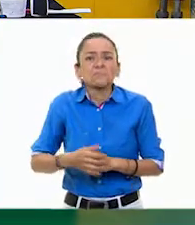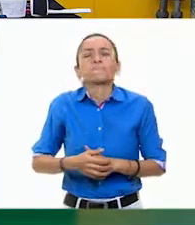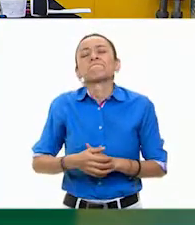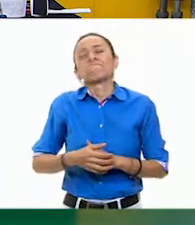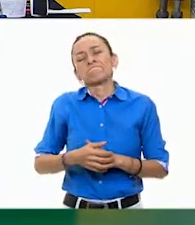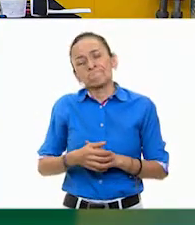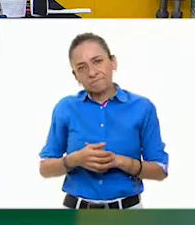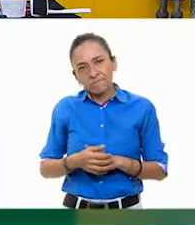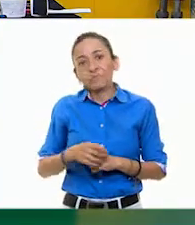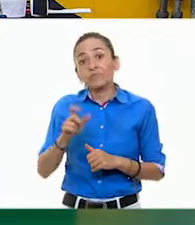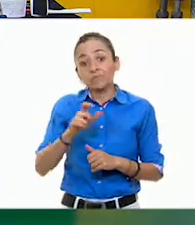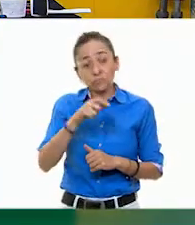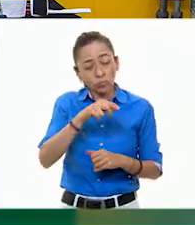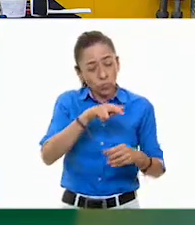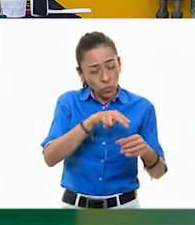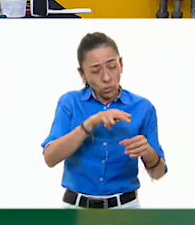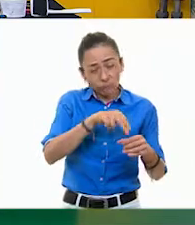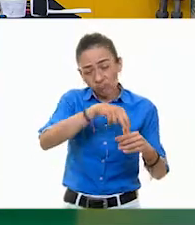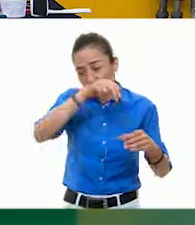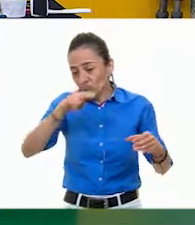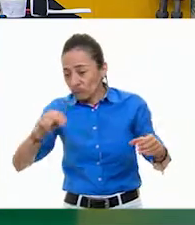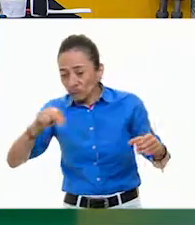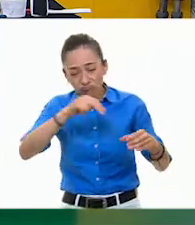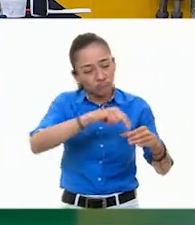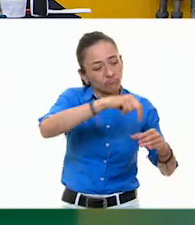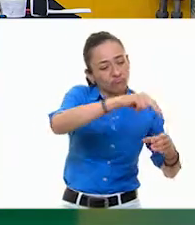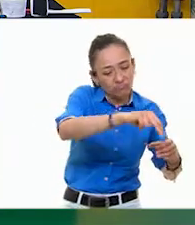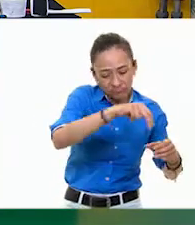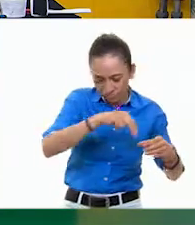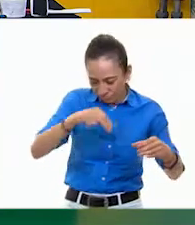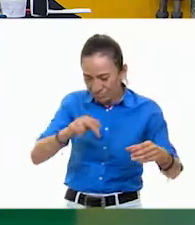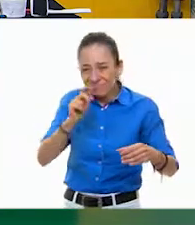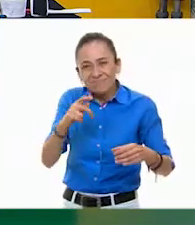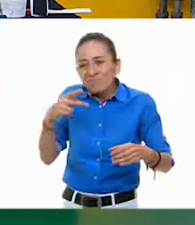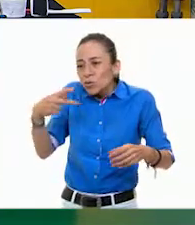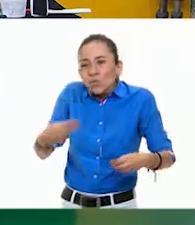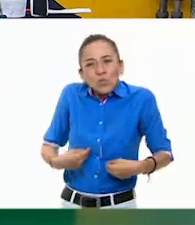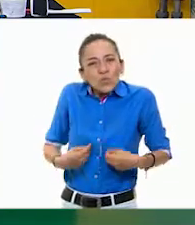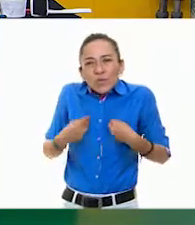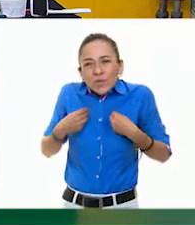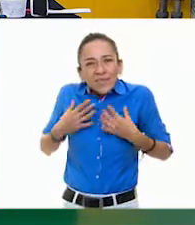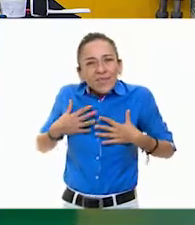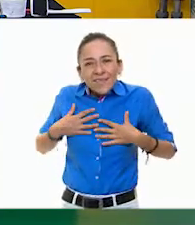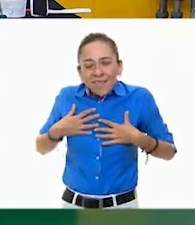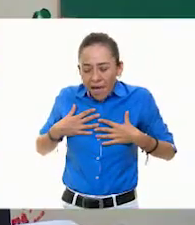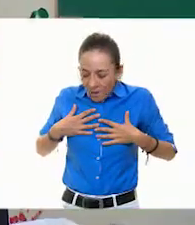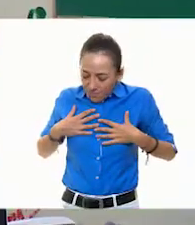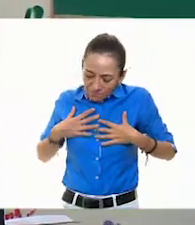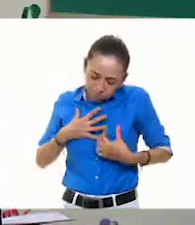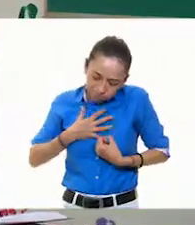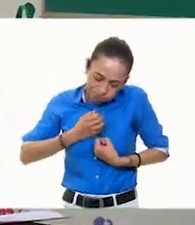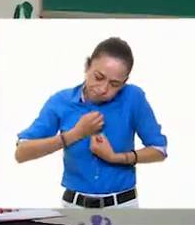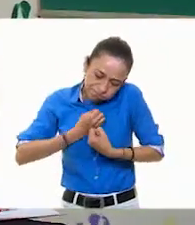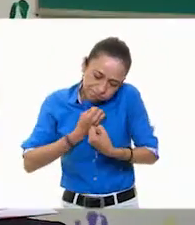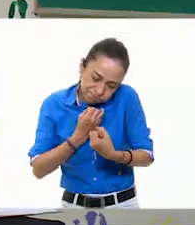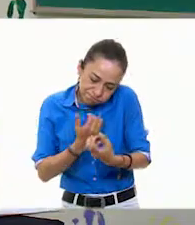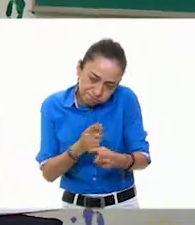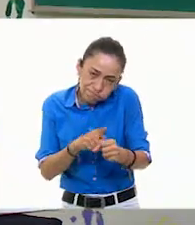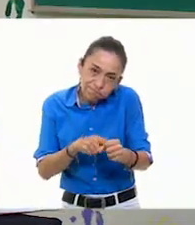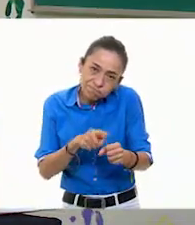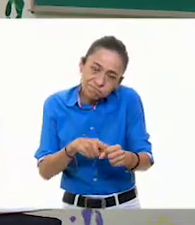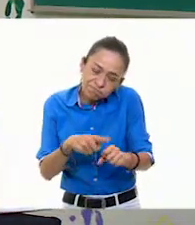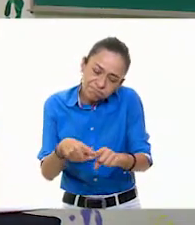pigmentar, pues, su vida misma. Muy bien. Miren, el siguiente paso es, pues, ¿no?,